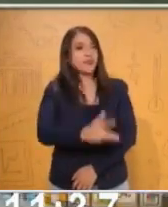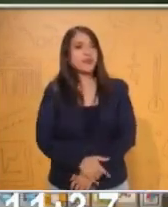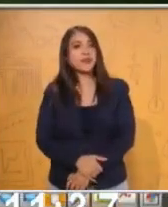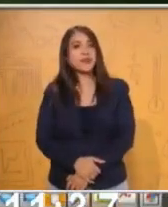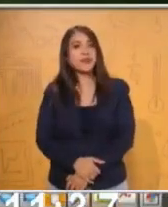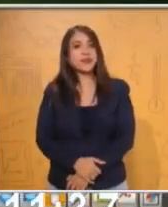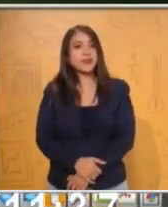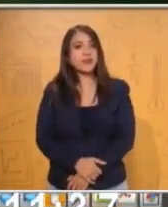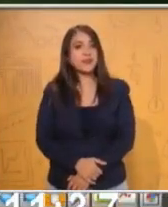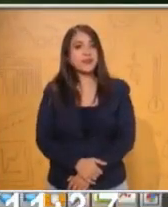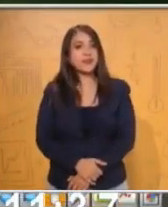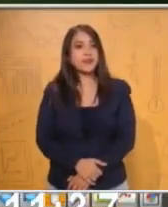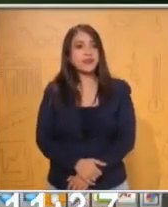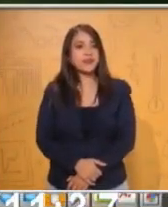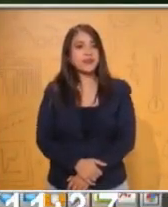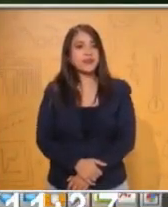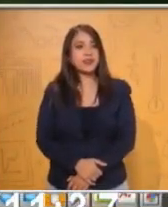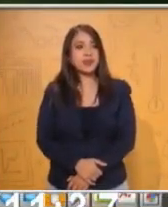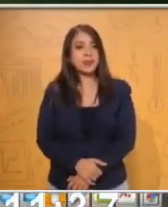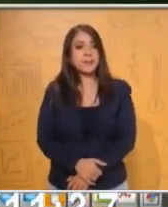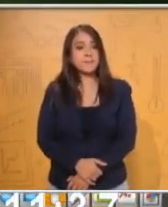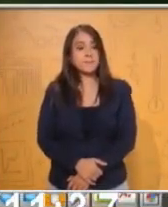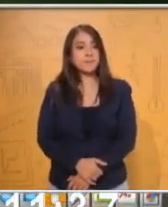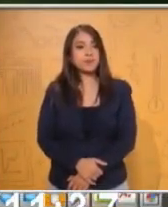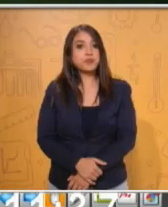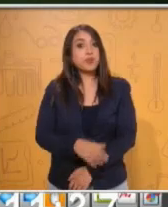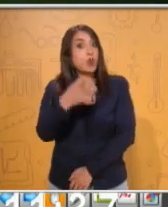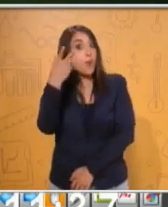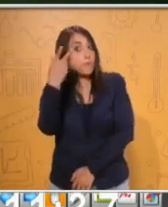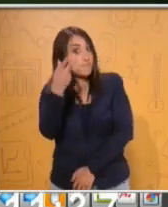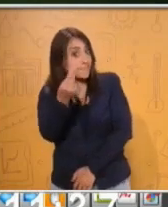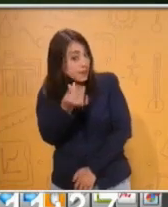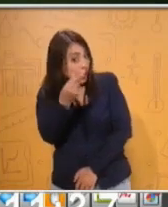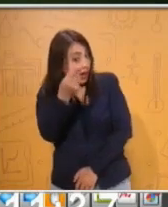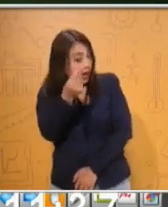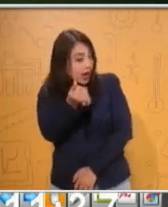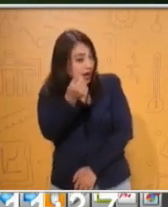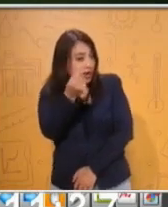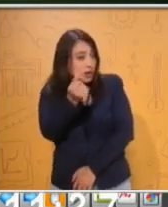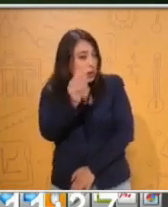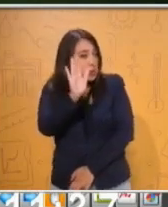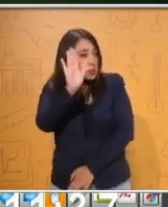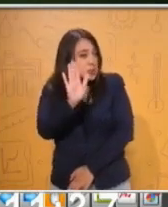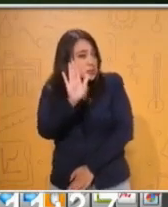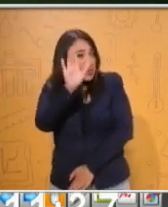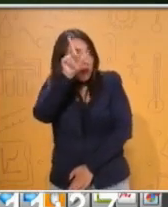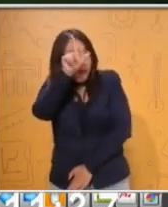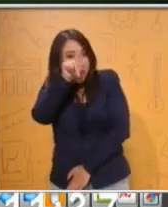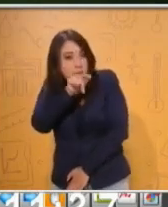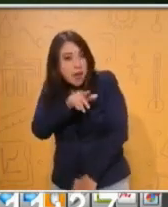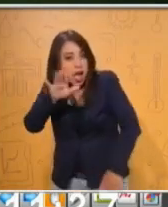Dice ahí. Tu perro es pájaro de colorido y largo pico.